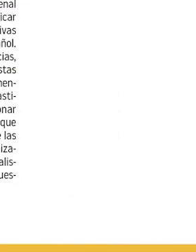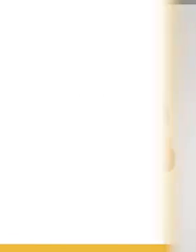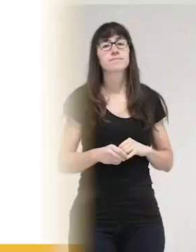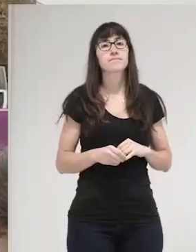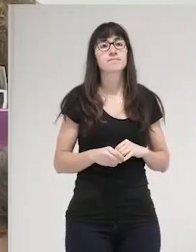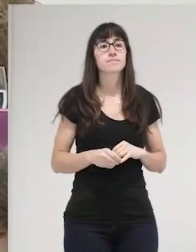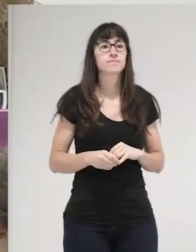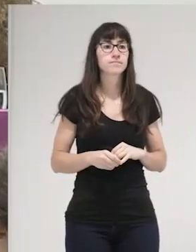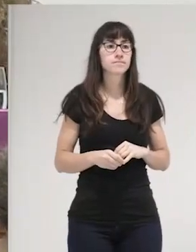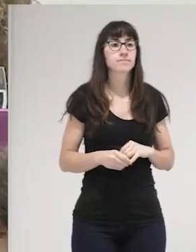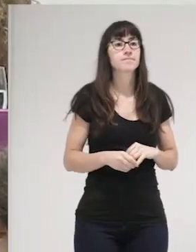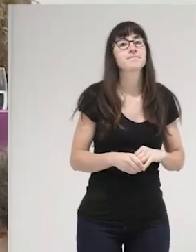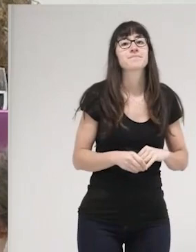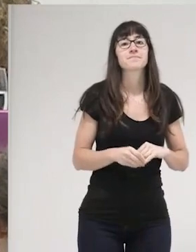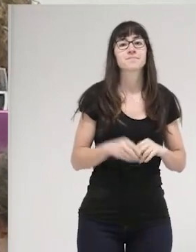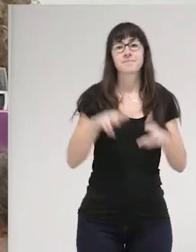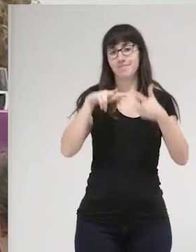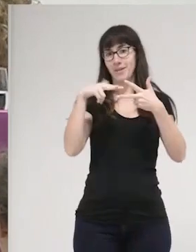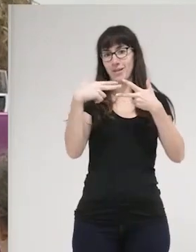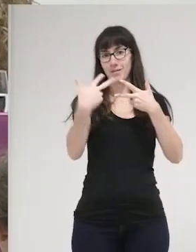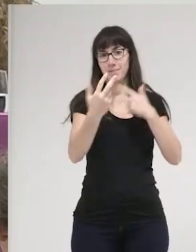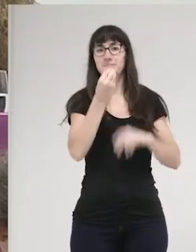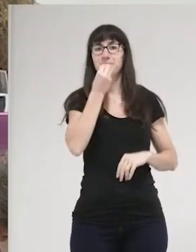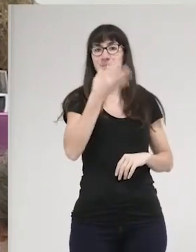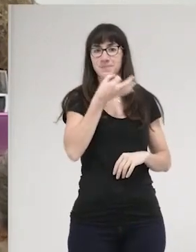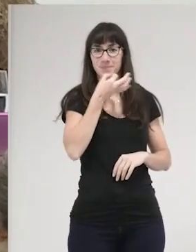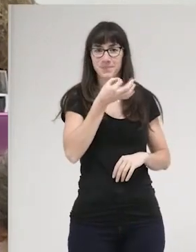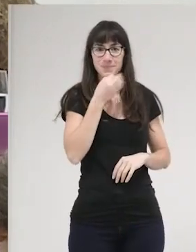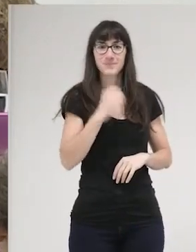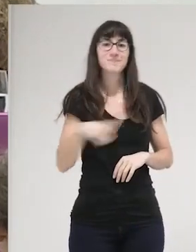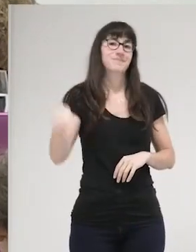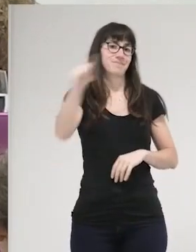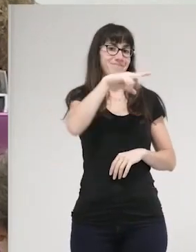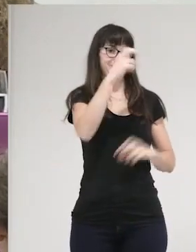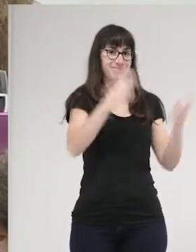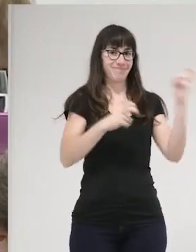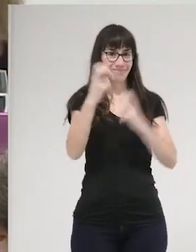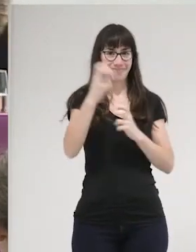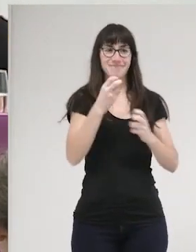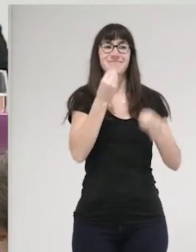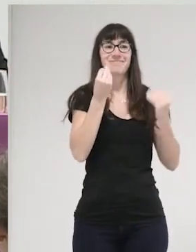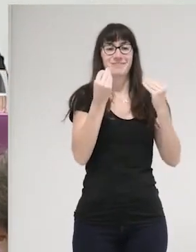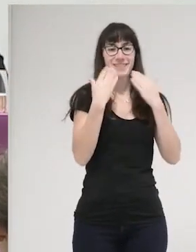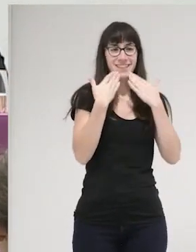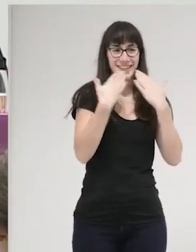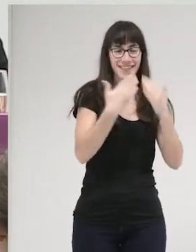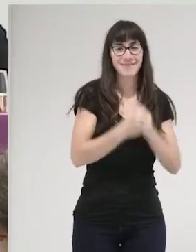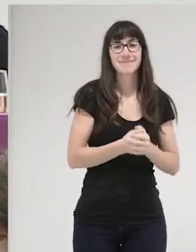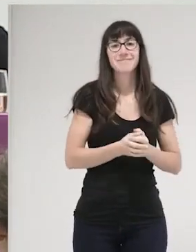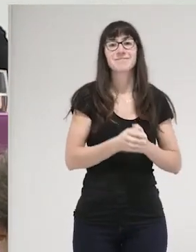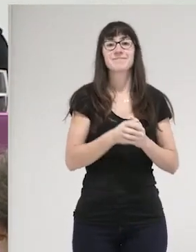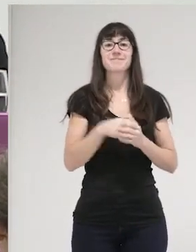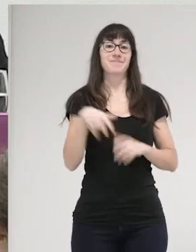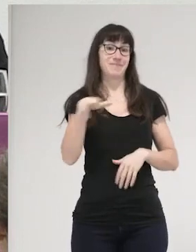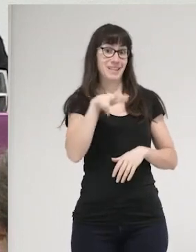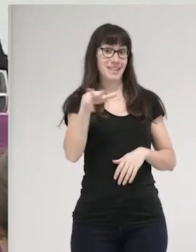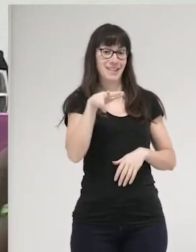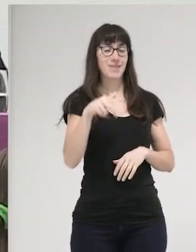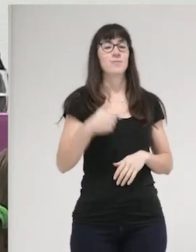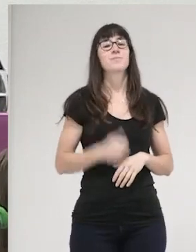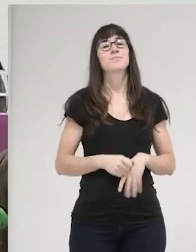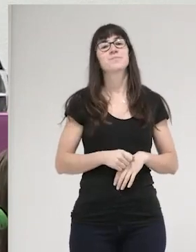La Racha Aldeón, la Esquerricasco de Torcha Gatic. Quiero empezar agradeciendo